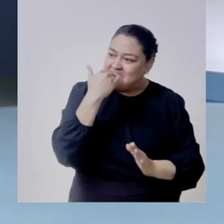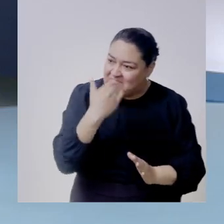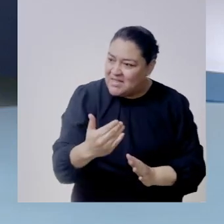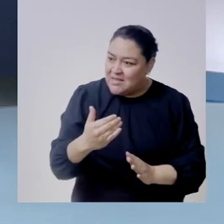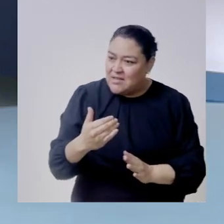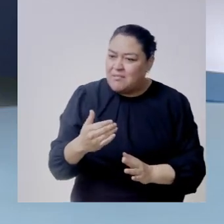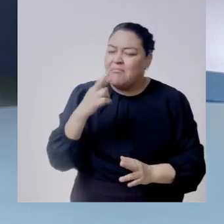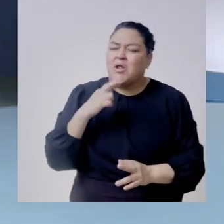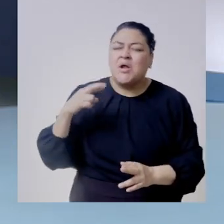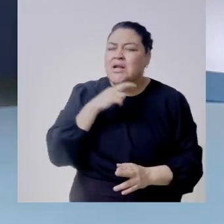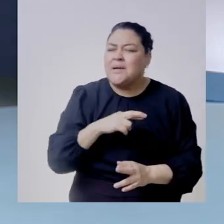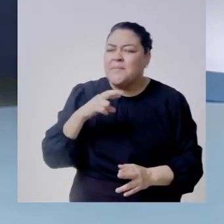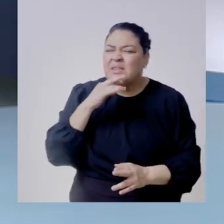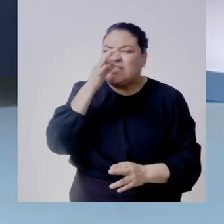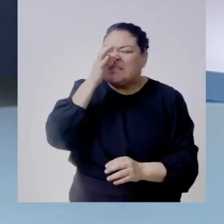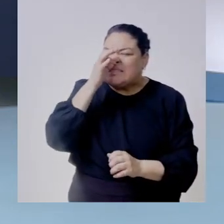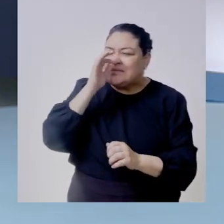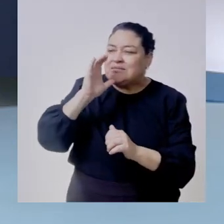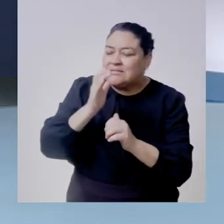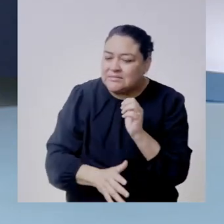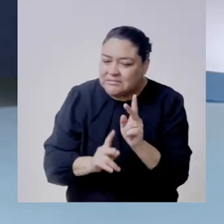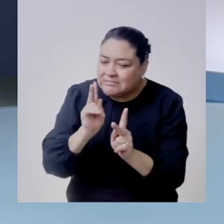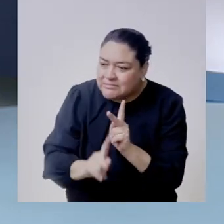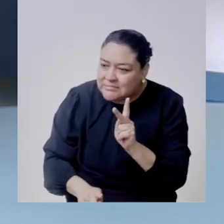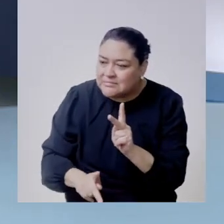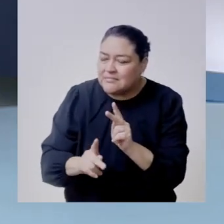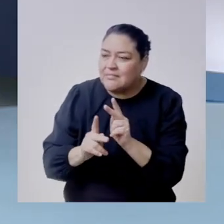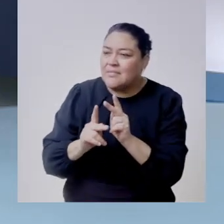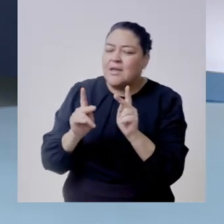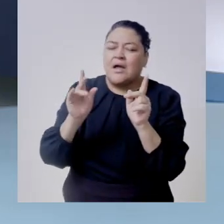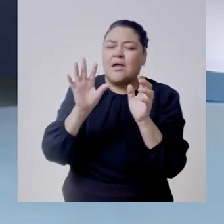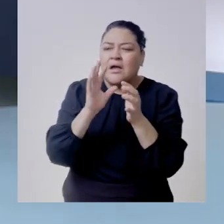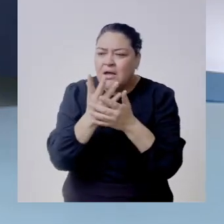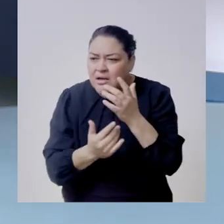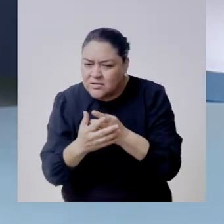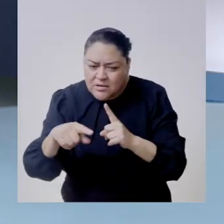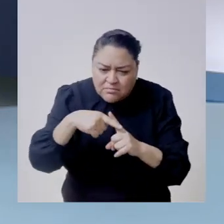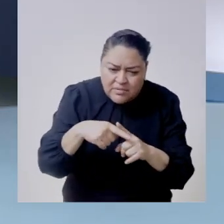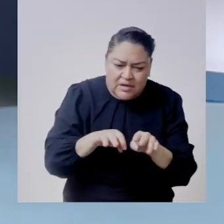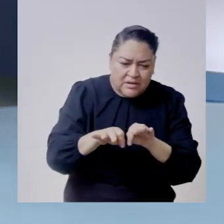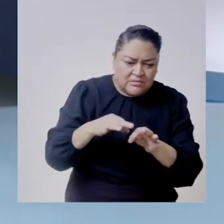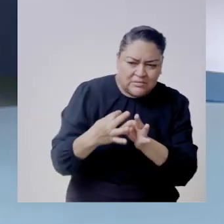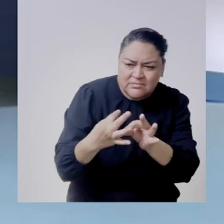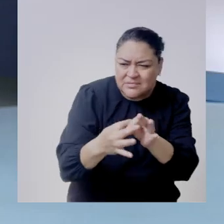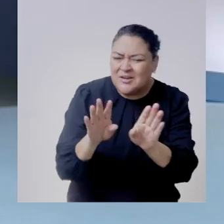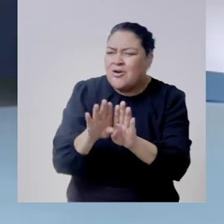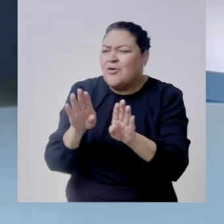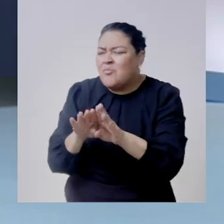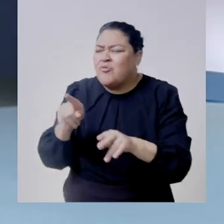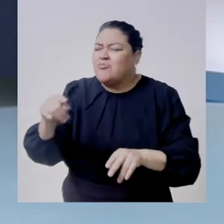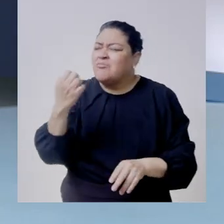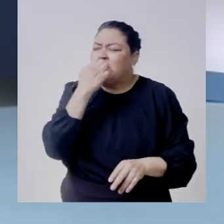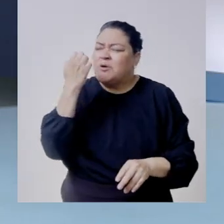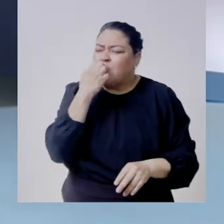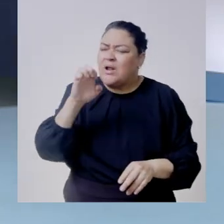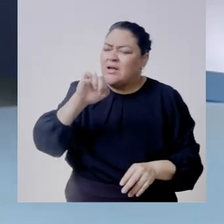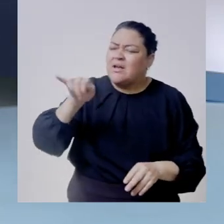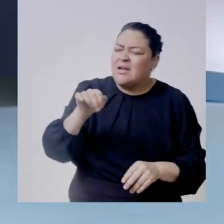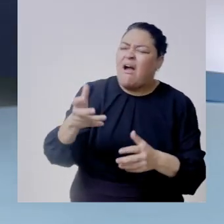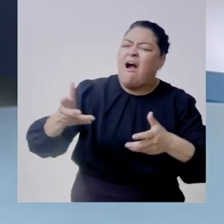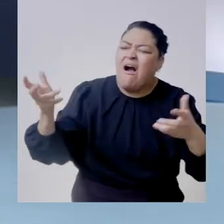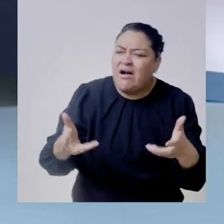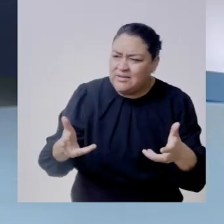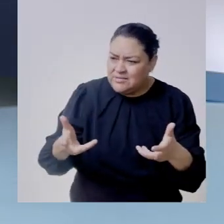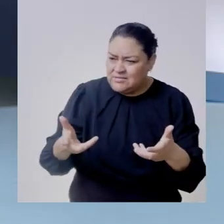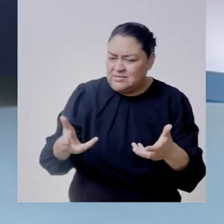en menos de un minuto porque nos tenemos que ir a una pausa buenas prácticas mucho trabajo qué es lo que está haciendo la eje que es lo que no